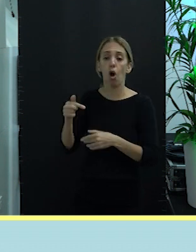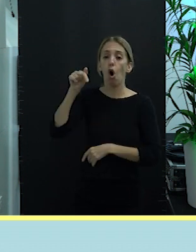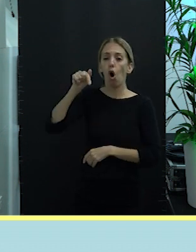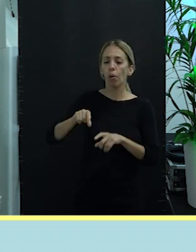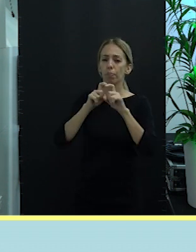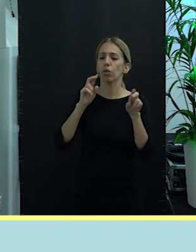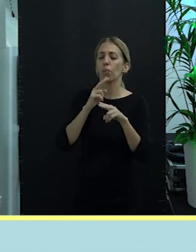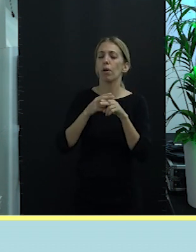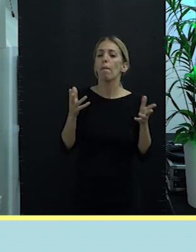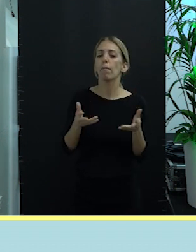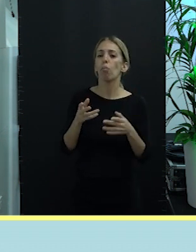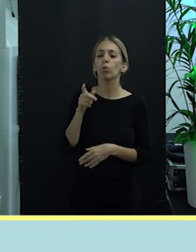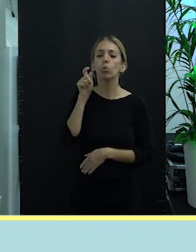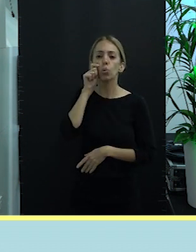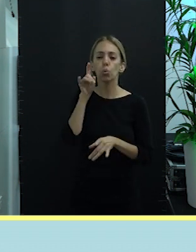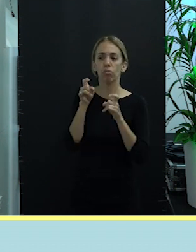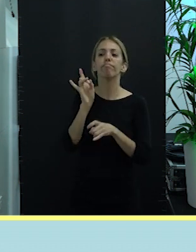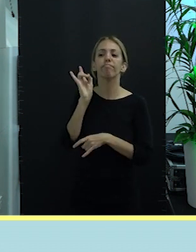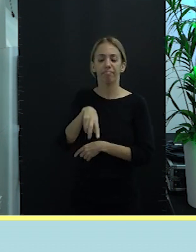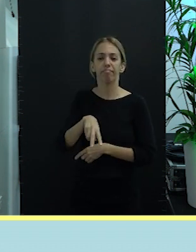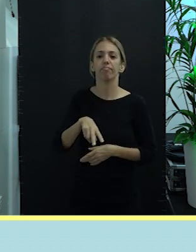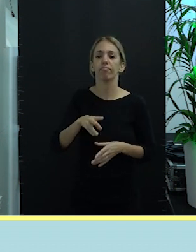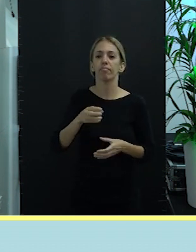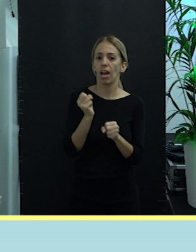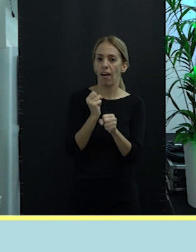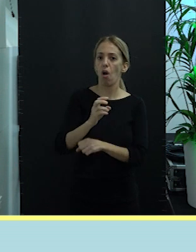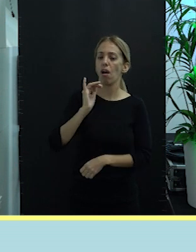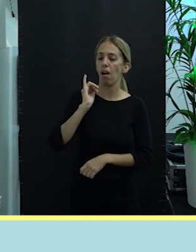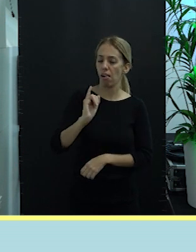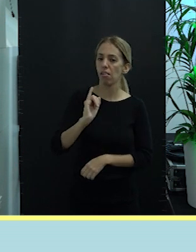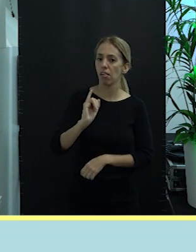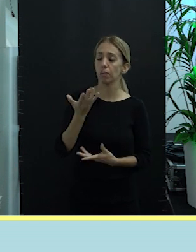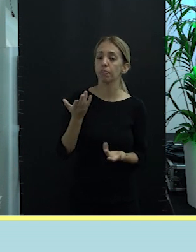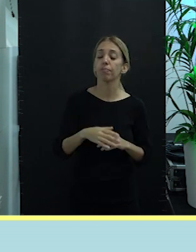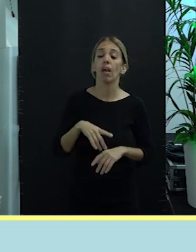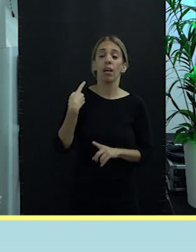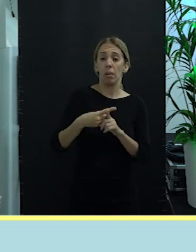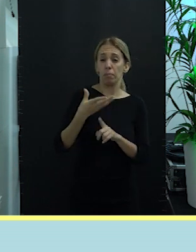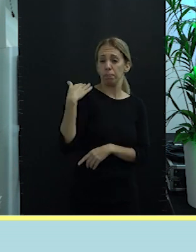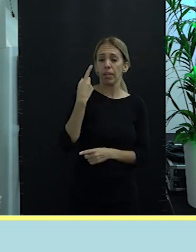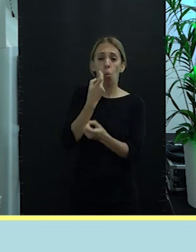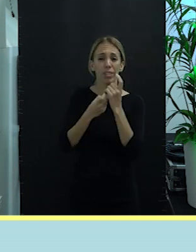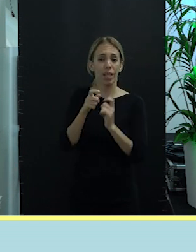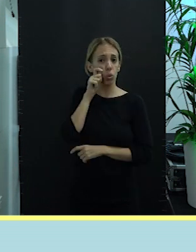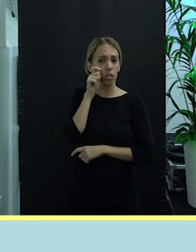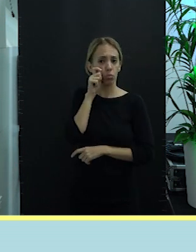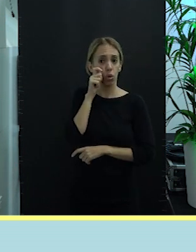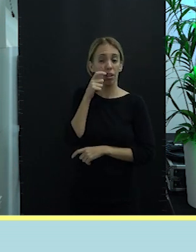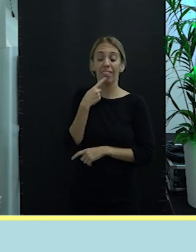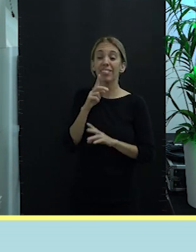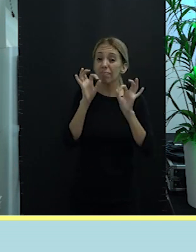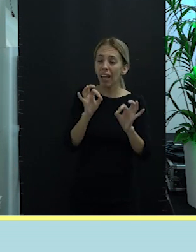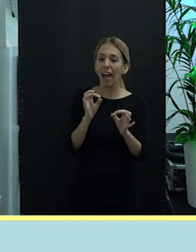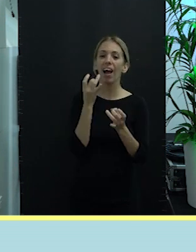identificado, es un producto. Además, en la última encuesta de turismo ya el surf